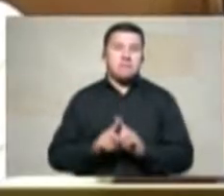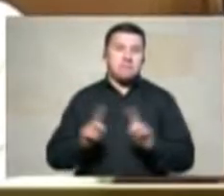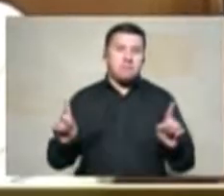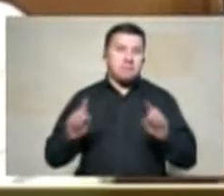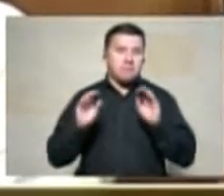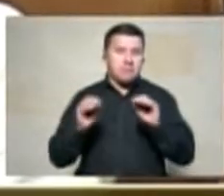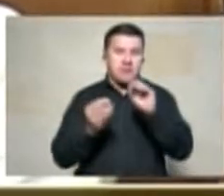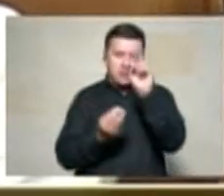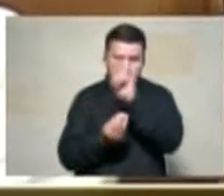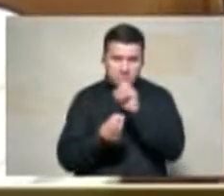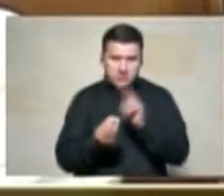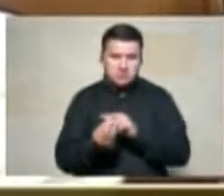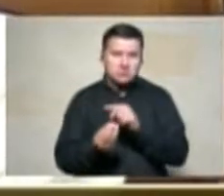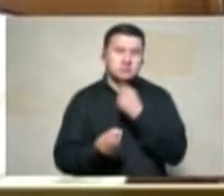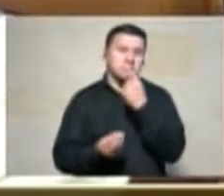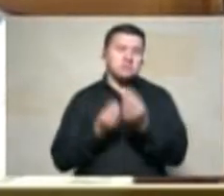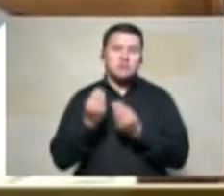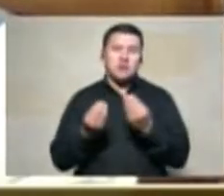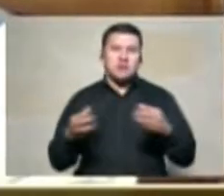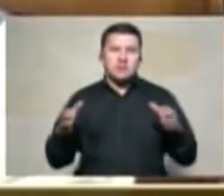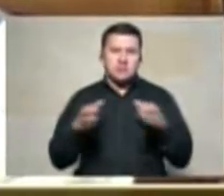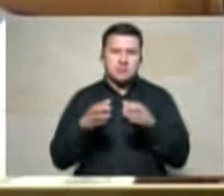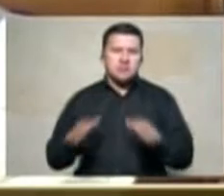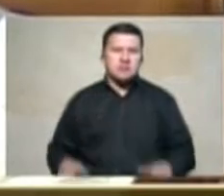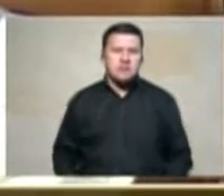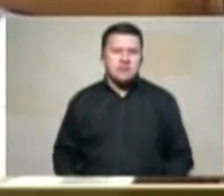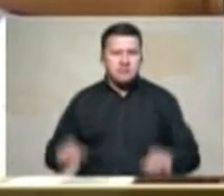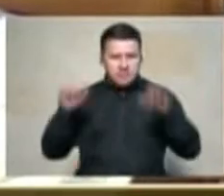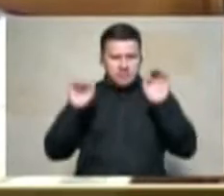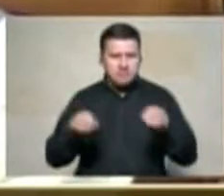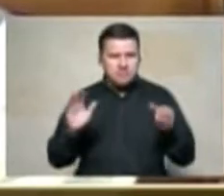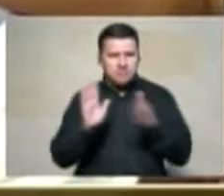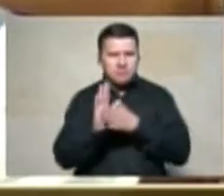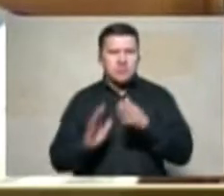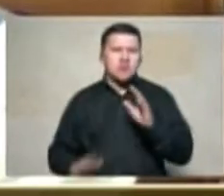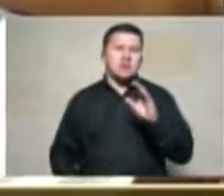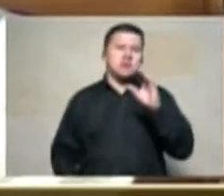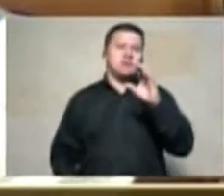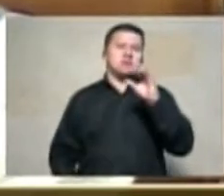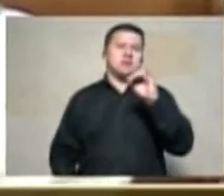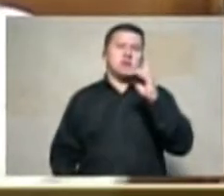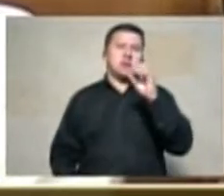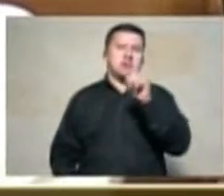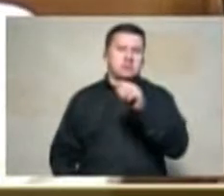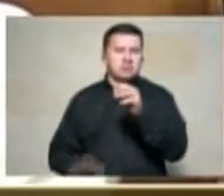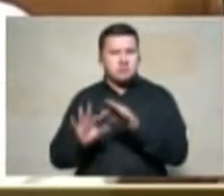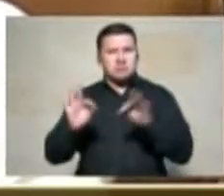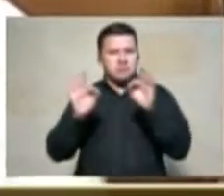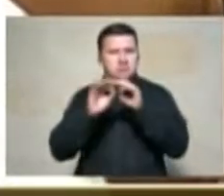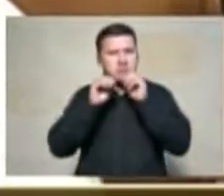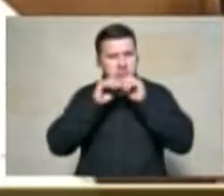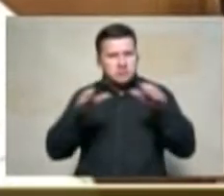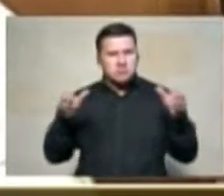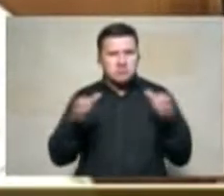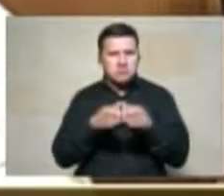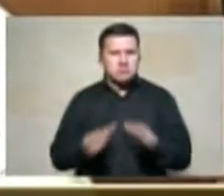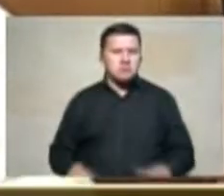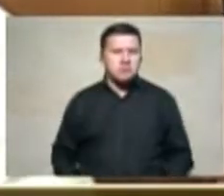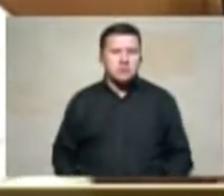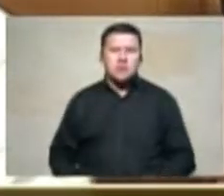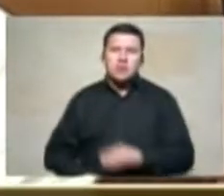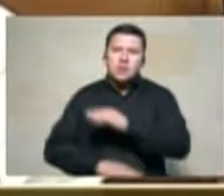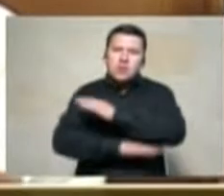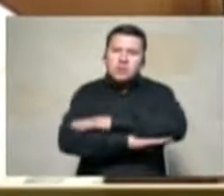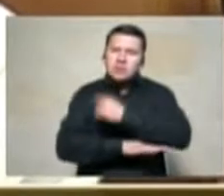partido centro democrático lo que hizo fue aprobar primero la ley CIDRES que lo que promueve es el gran latifundio y no fue